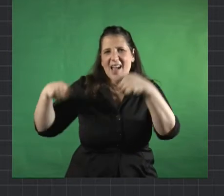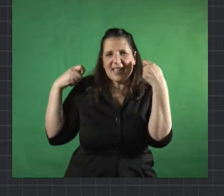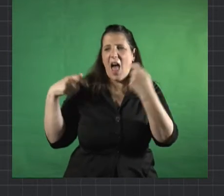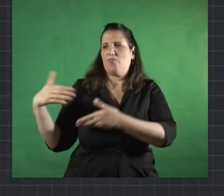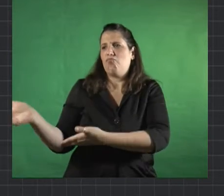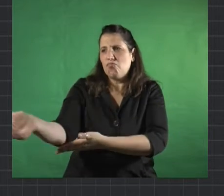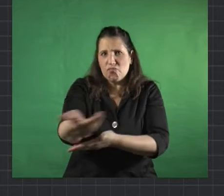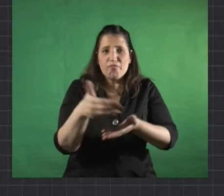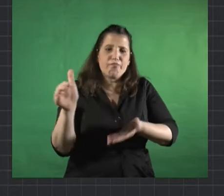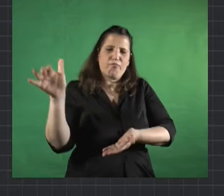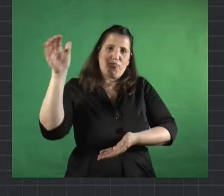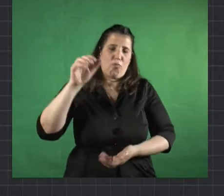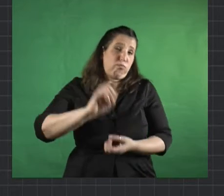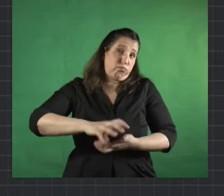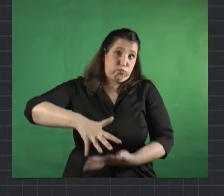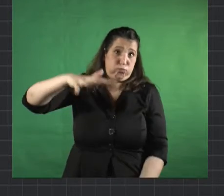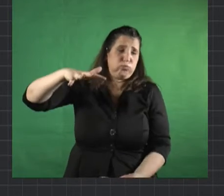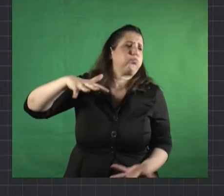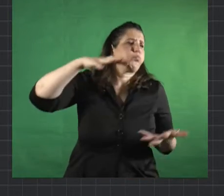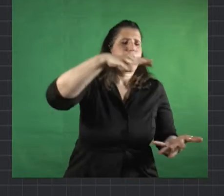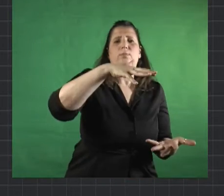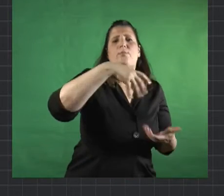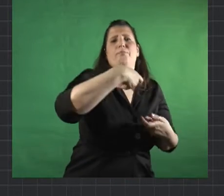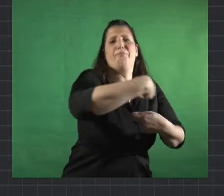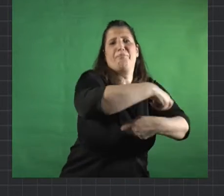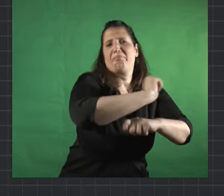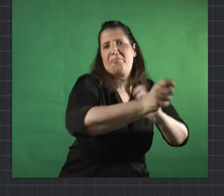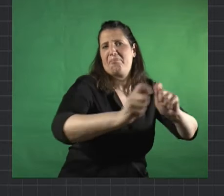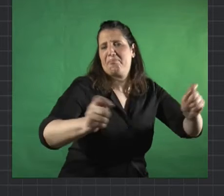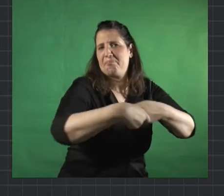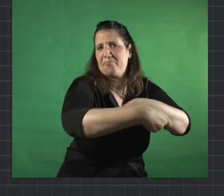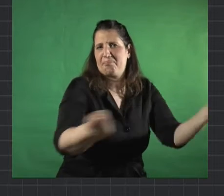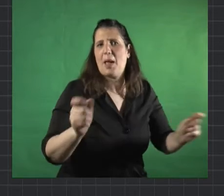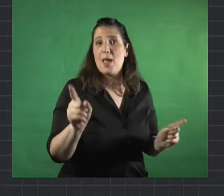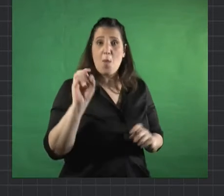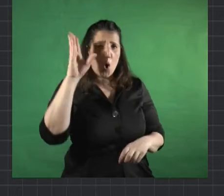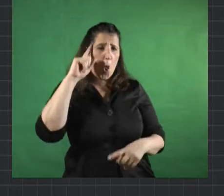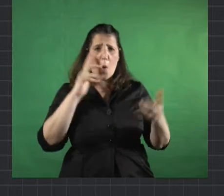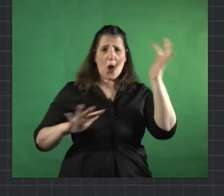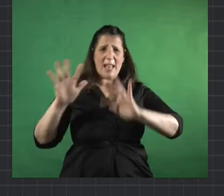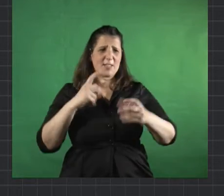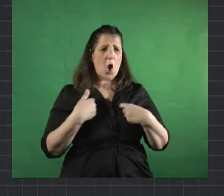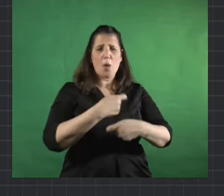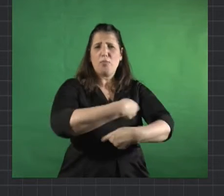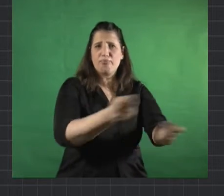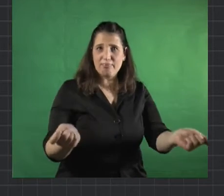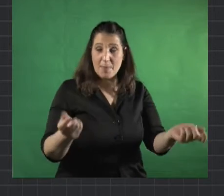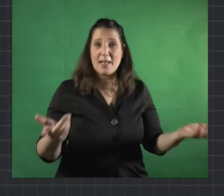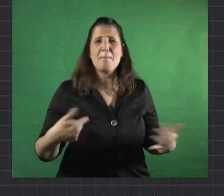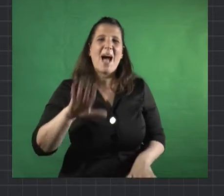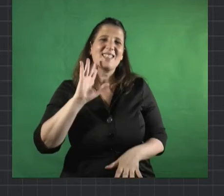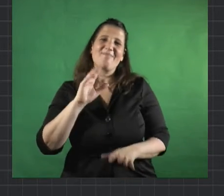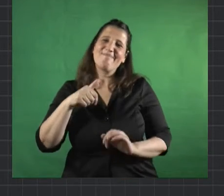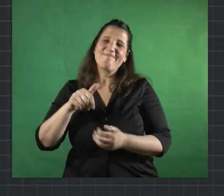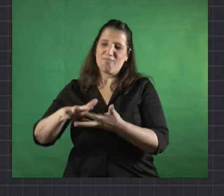llevábamos a puntos digamos de encuentro que teníamos con la gente del mismo club para poderle hacérsela llegar más que nada lo que era alimentos porque